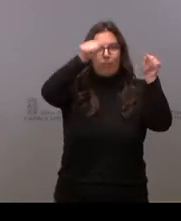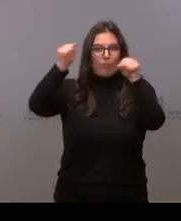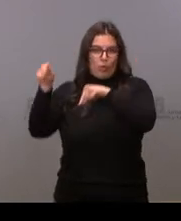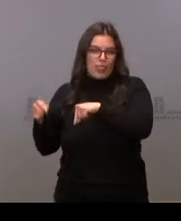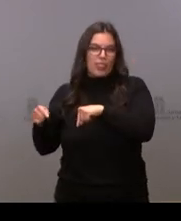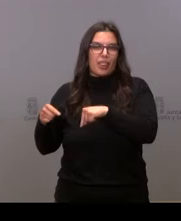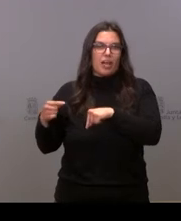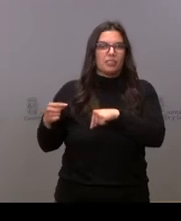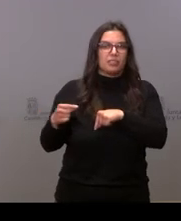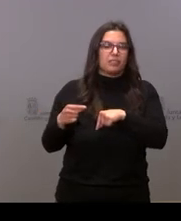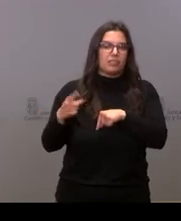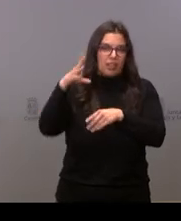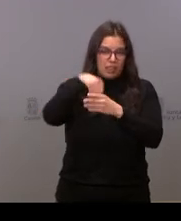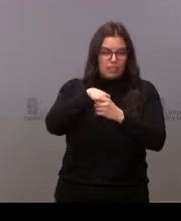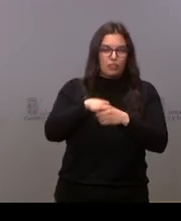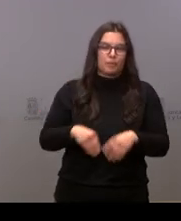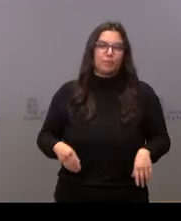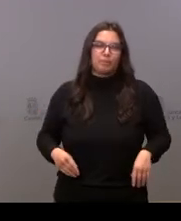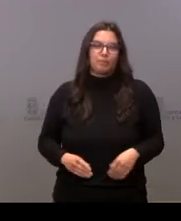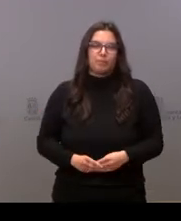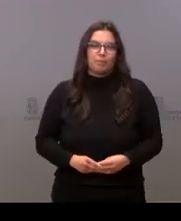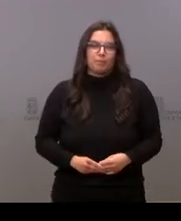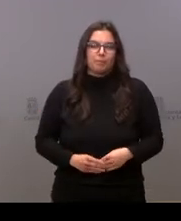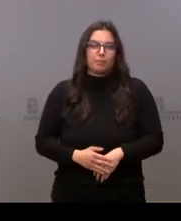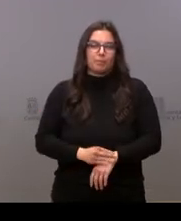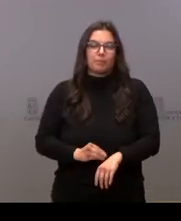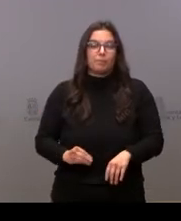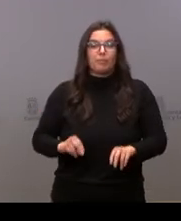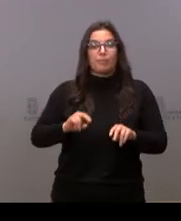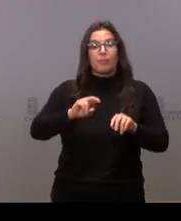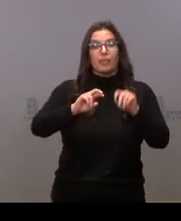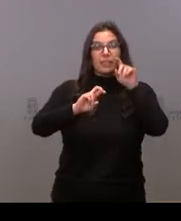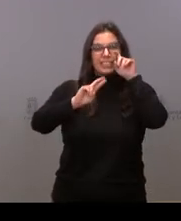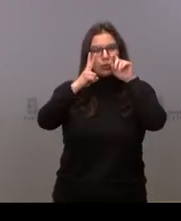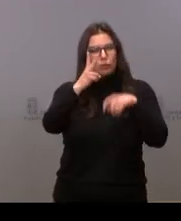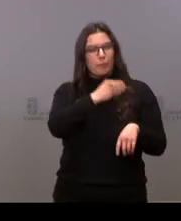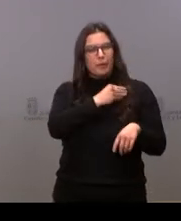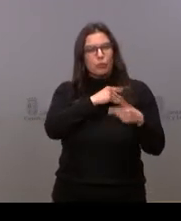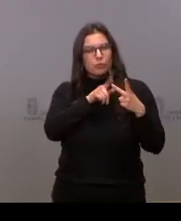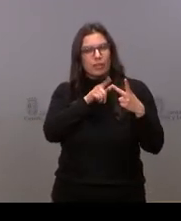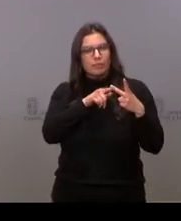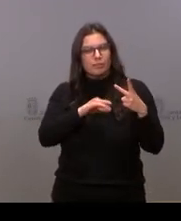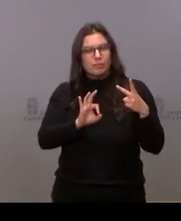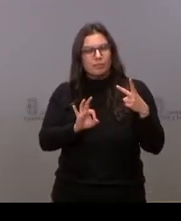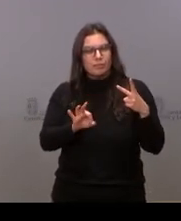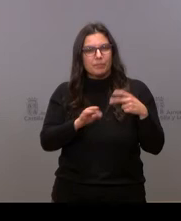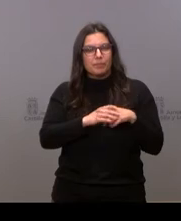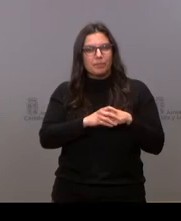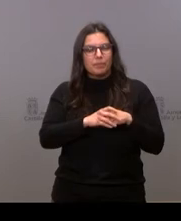que integrar a nuestro territorio. Respecto a la segunda pregunta, el